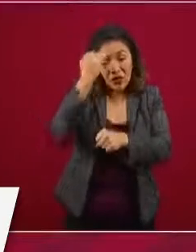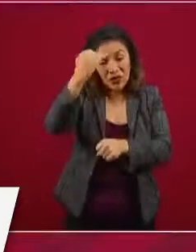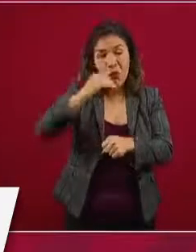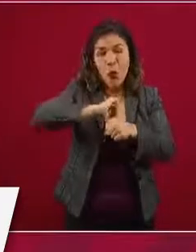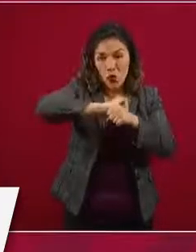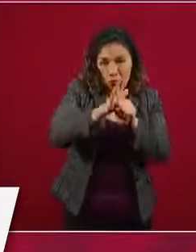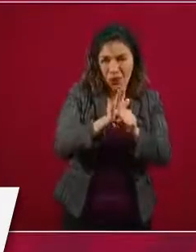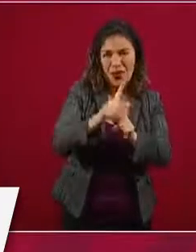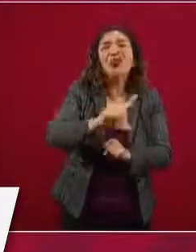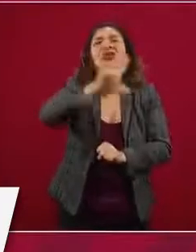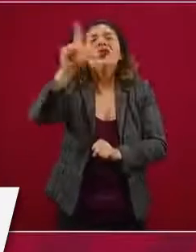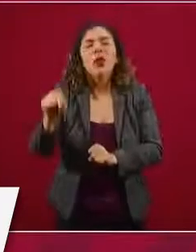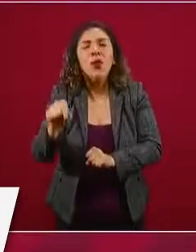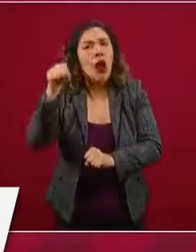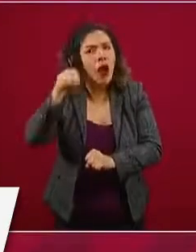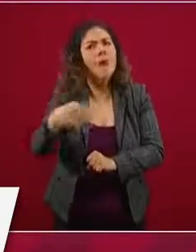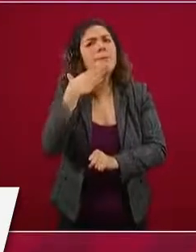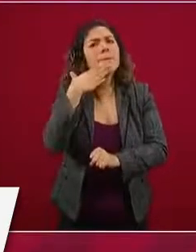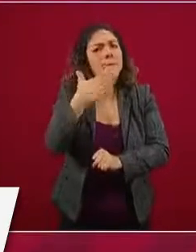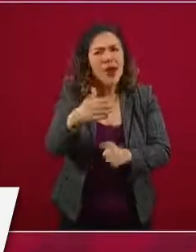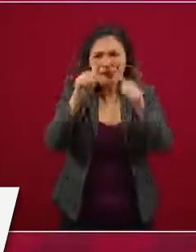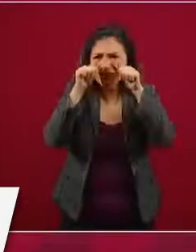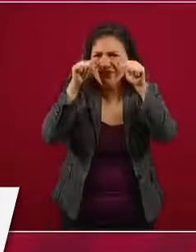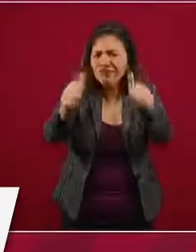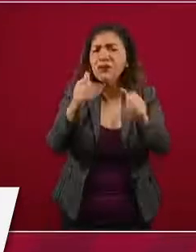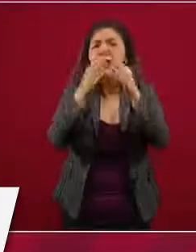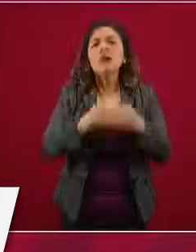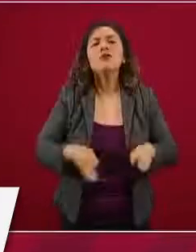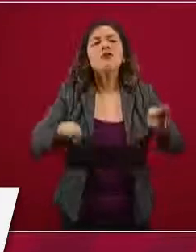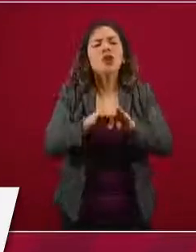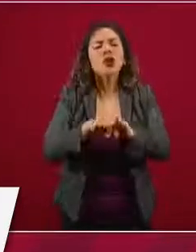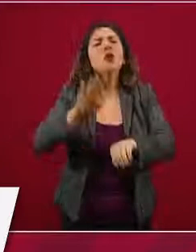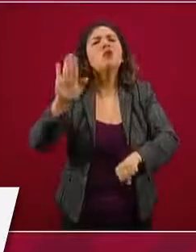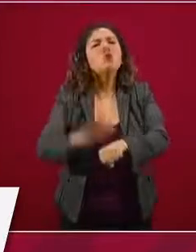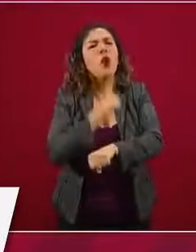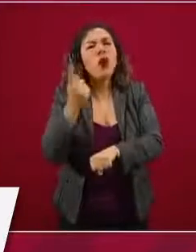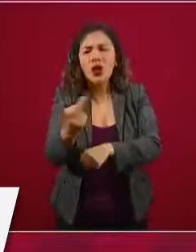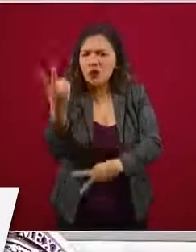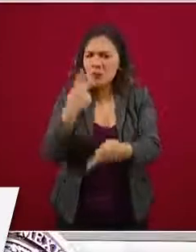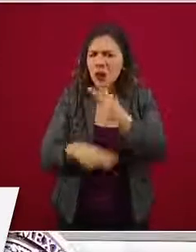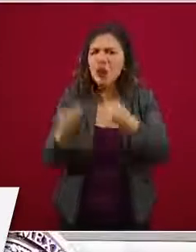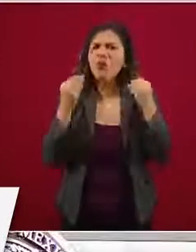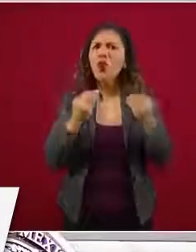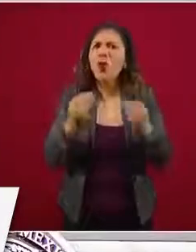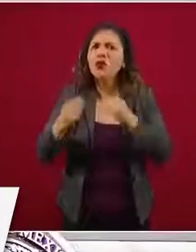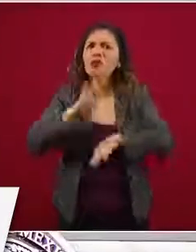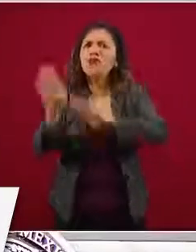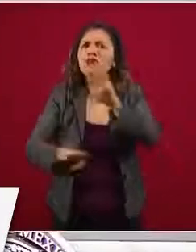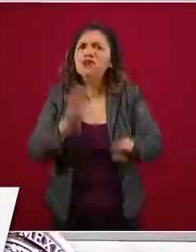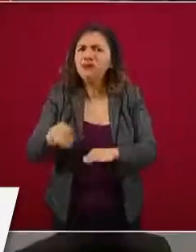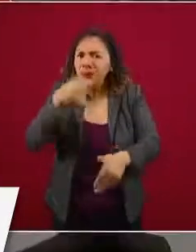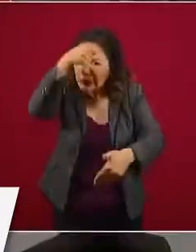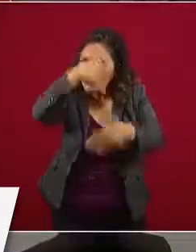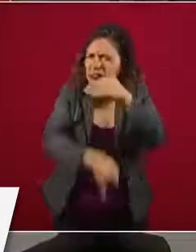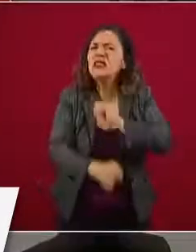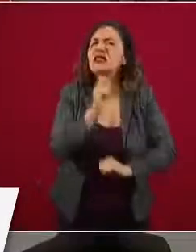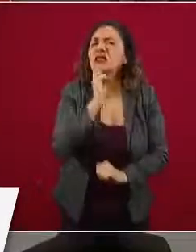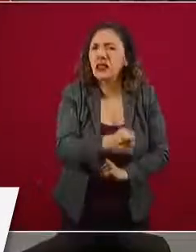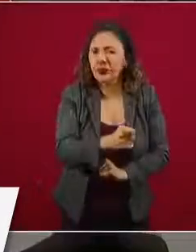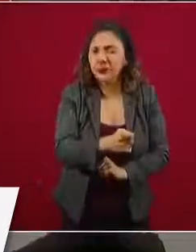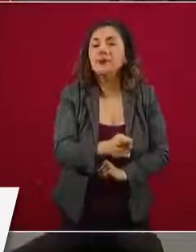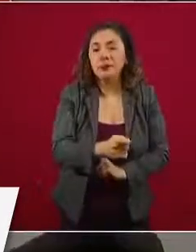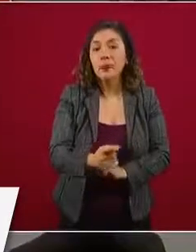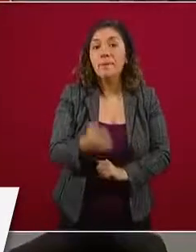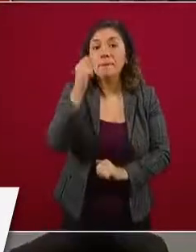tener un abordaje importante de estas causas, causas raíz. Si me pasan la